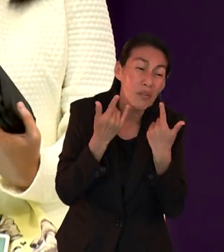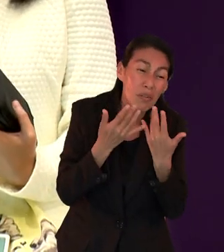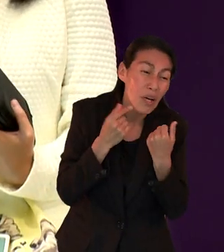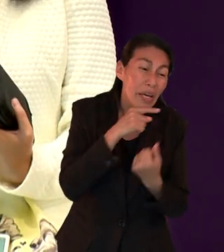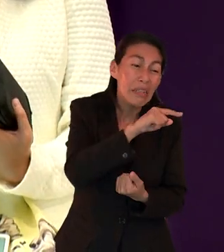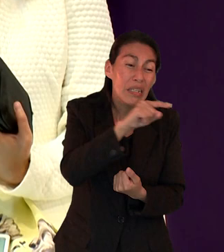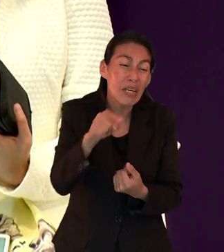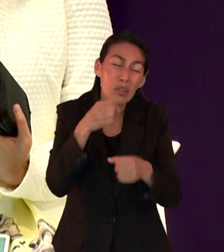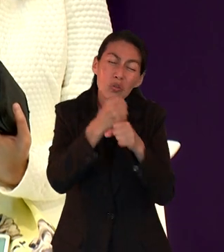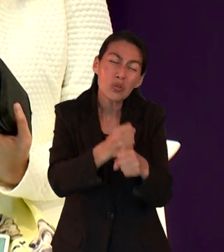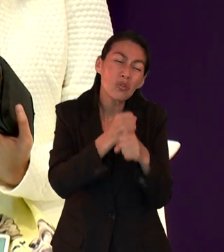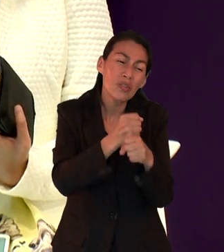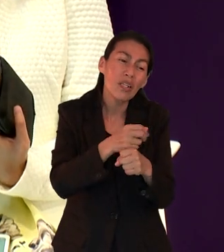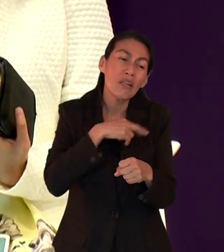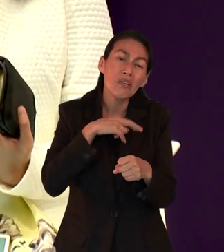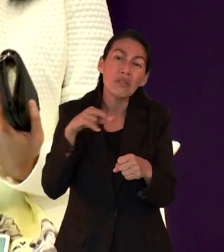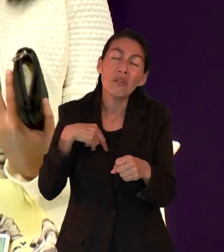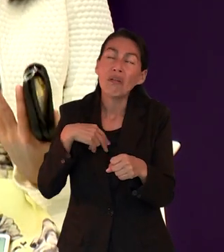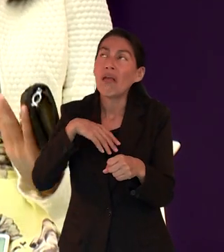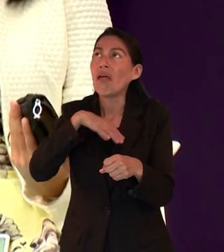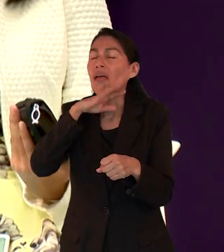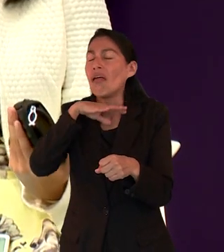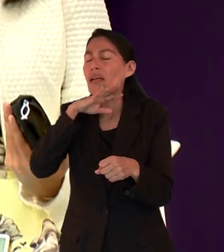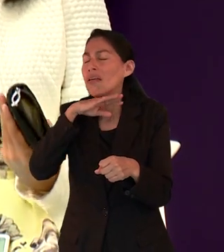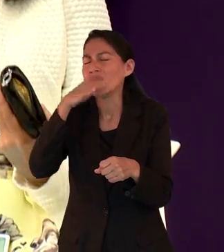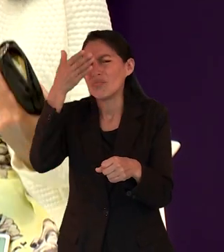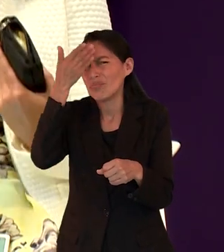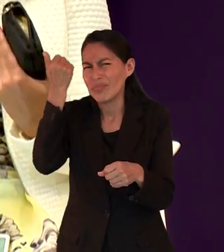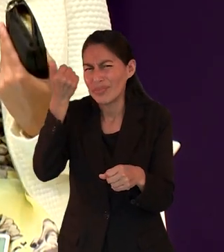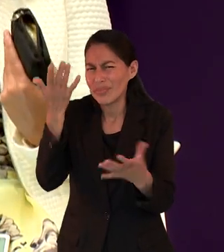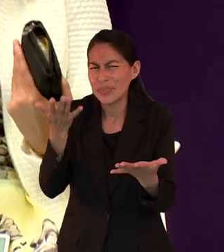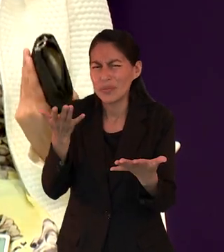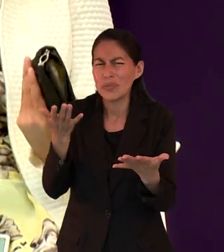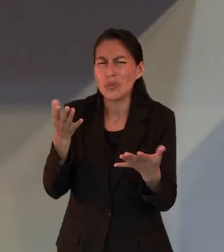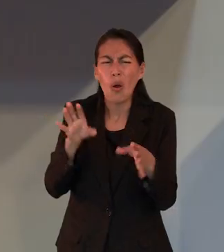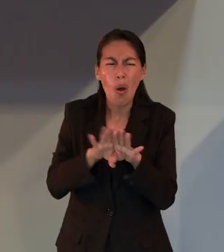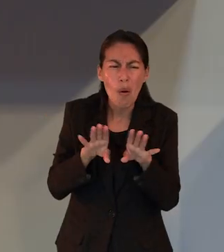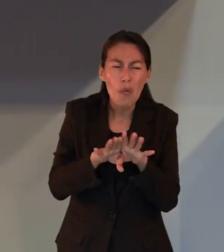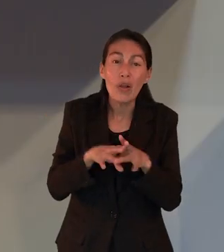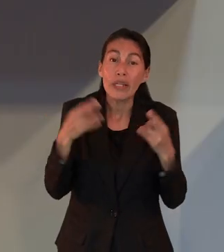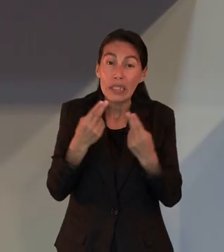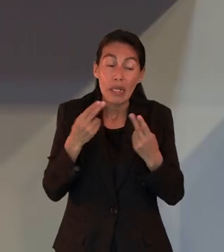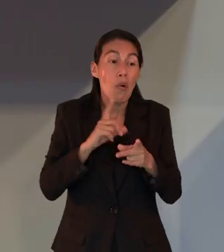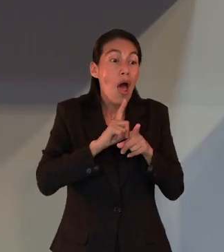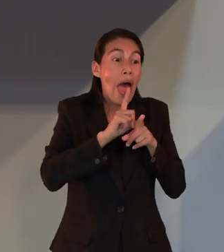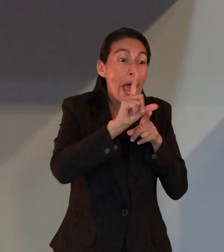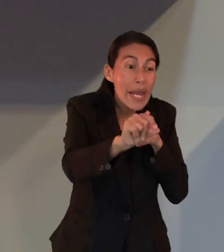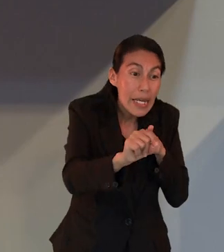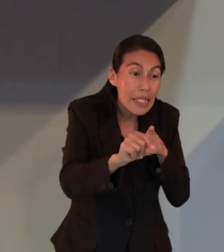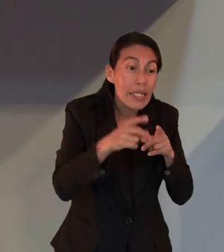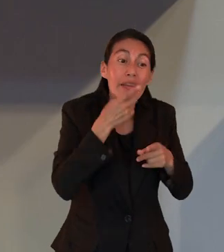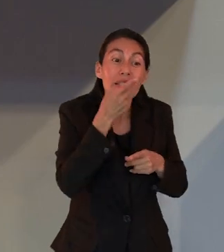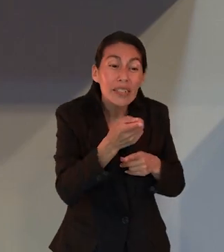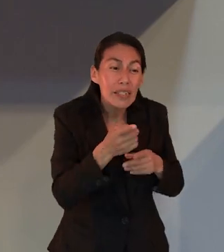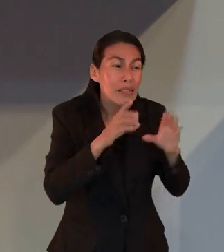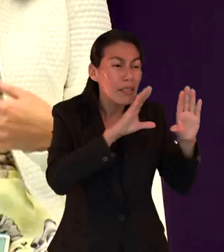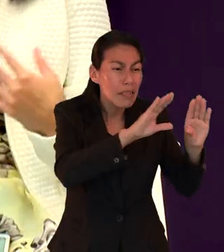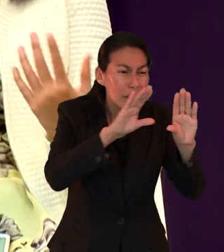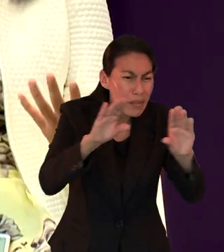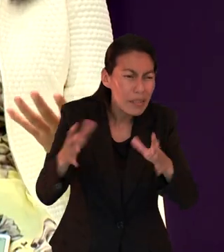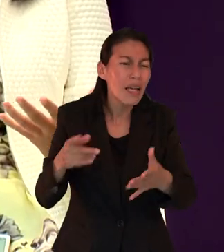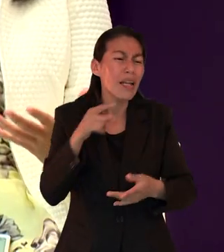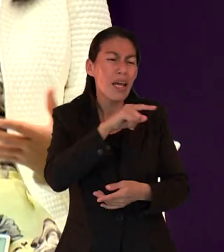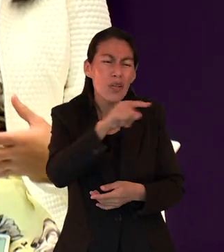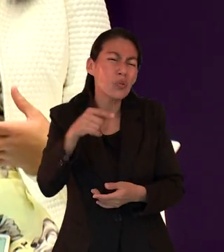nosotros con las cuales podemos mostrar esas obras de hospitalidad podemos empatizar con nuestros dirigentes con nuestros maestros